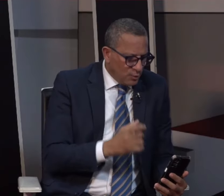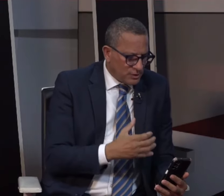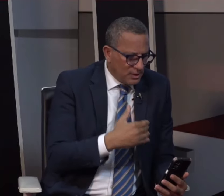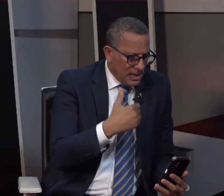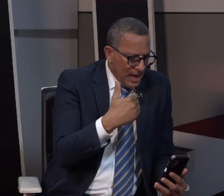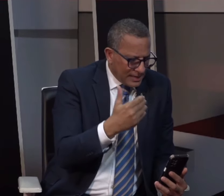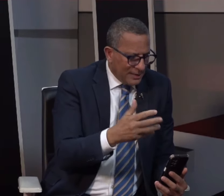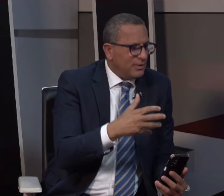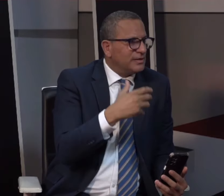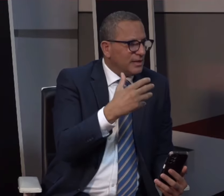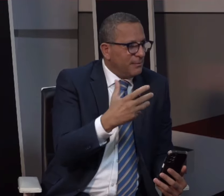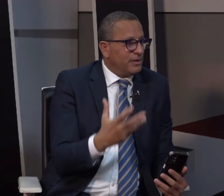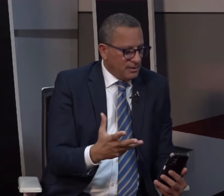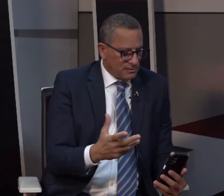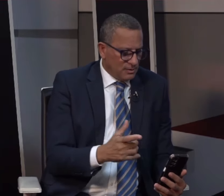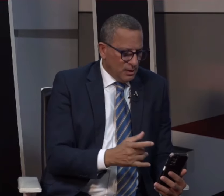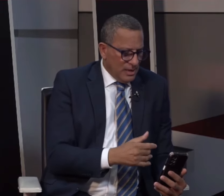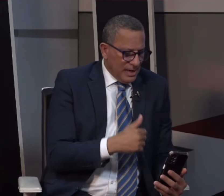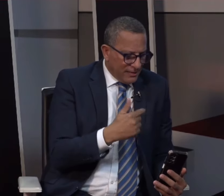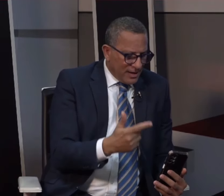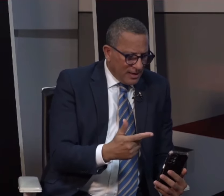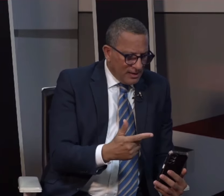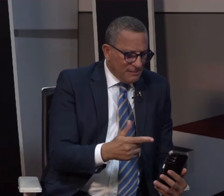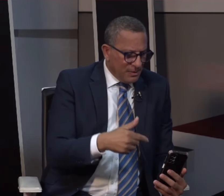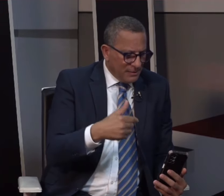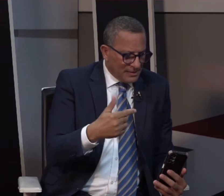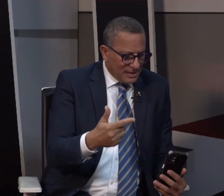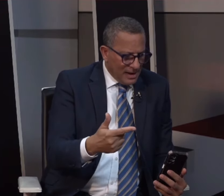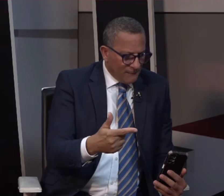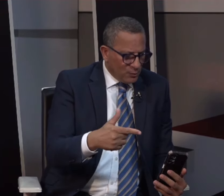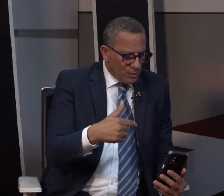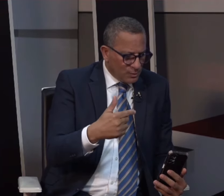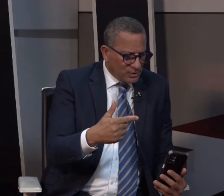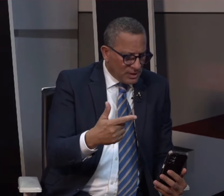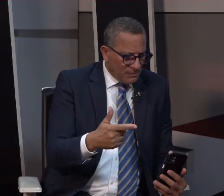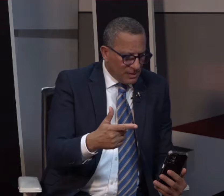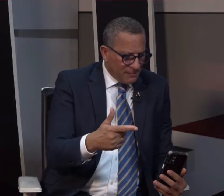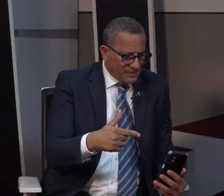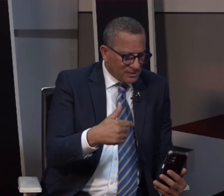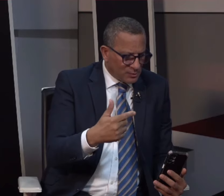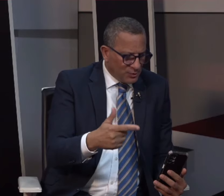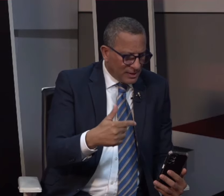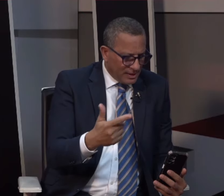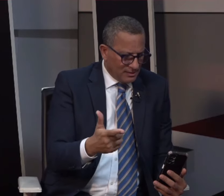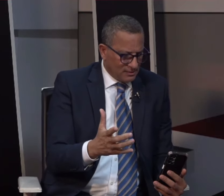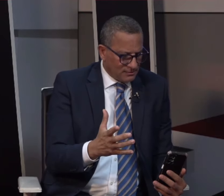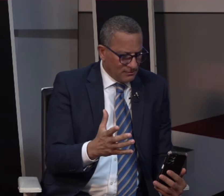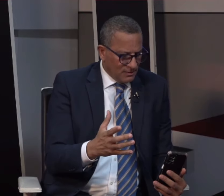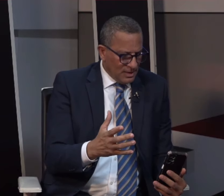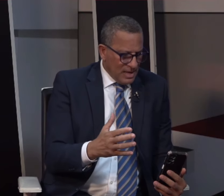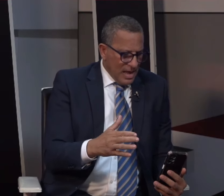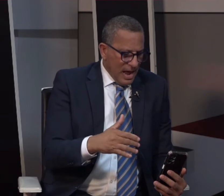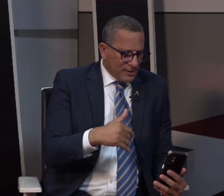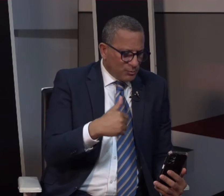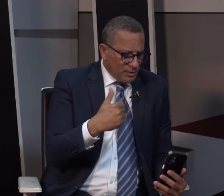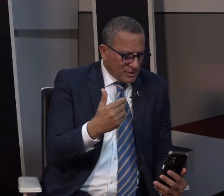Entonces, aquí hay una serie de medidas. La DGI implementará un nuevo sistema de percepción de rentas,